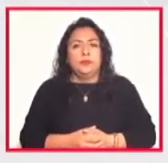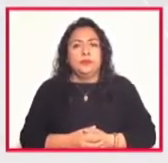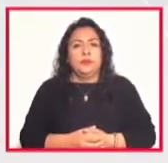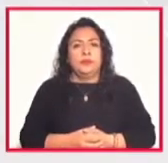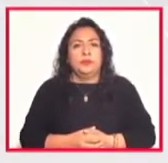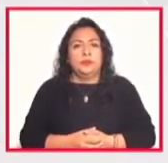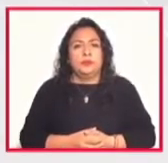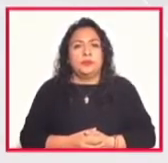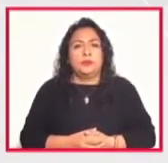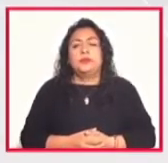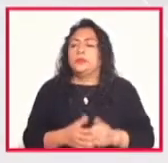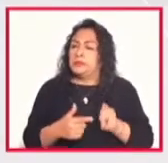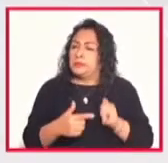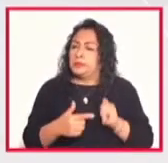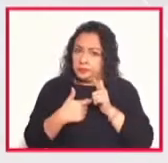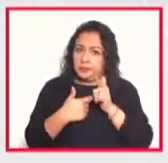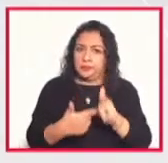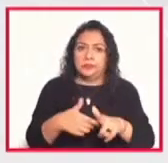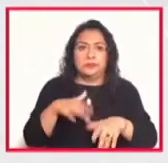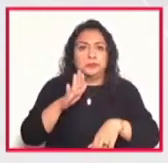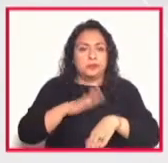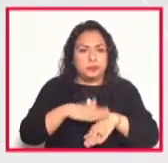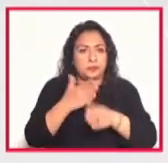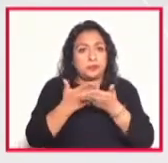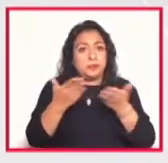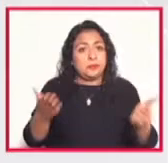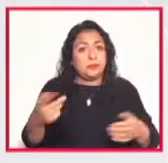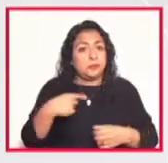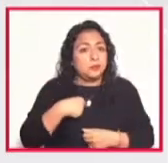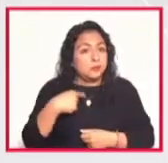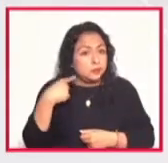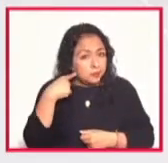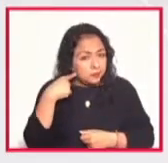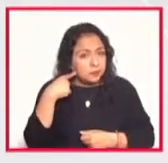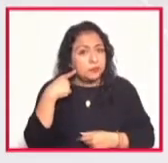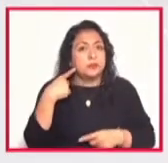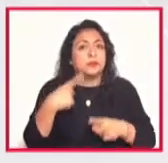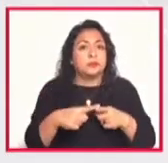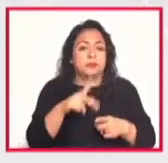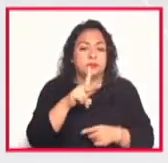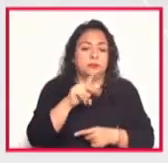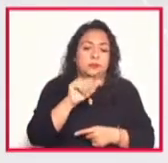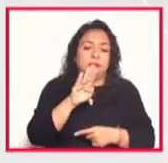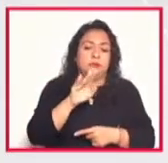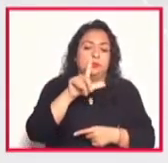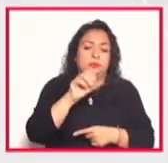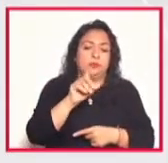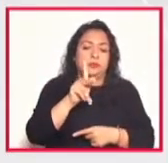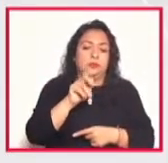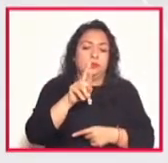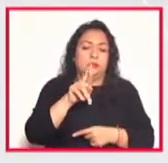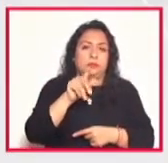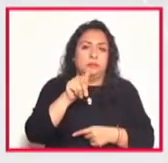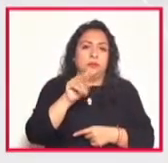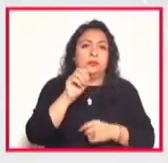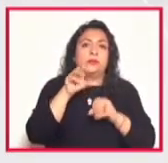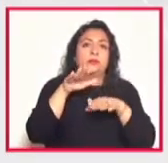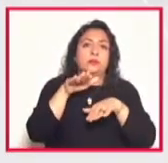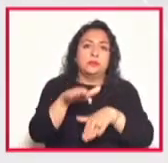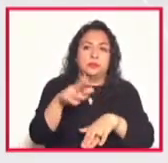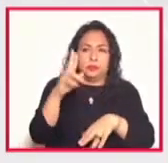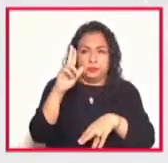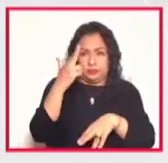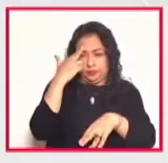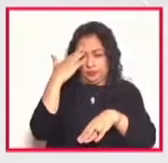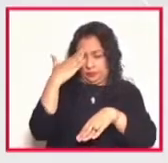bueno continuamos con más vamos a escuchar a continuación a Pablo Prieto en torno a una conmemoración muy